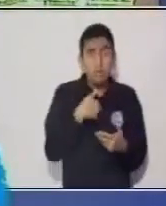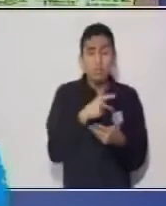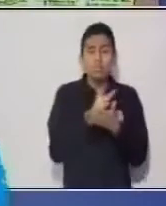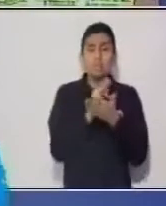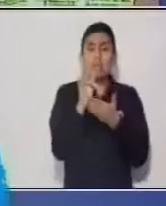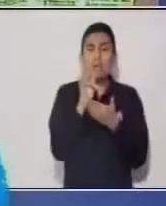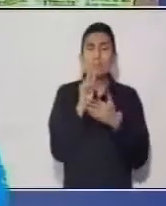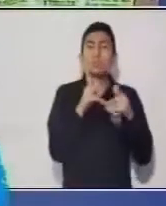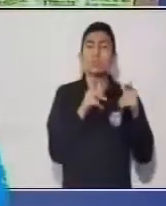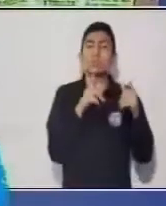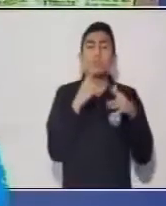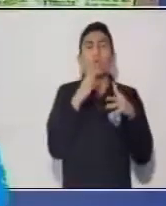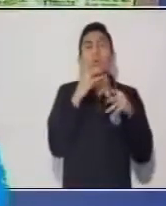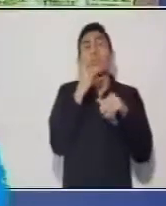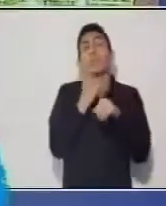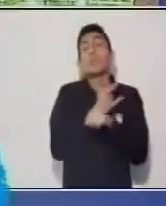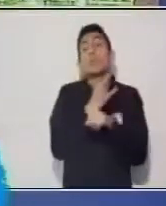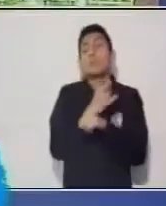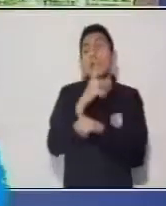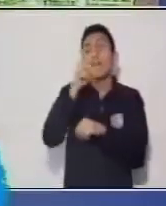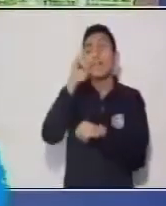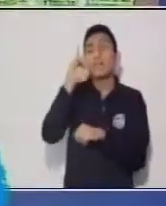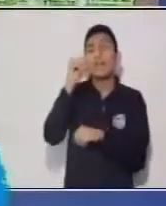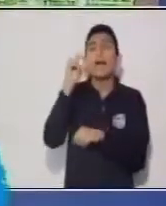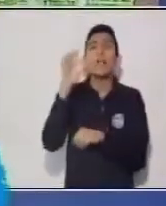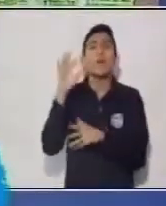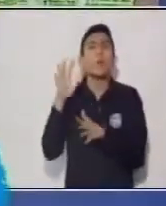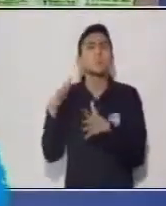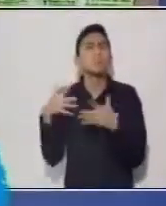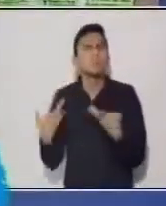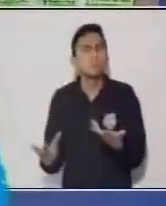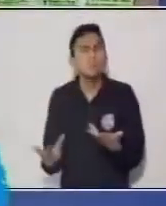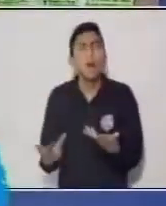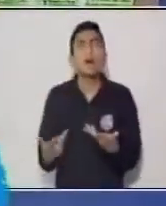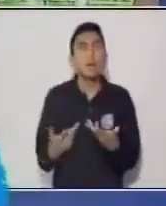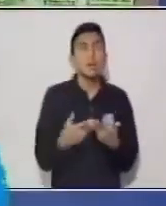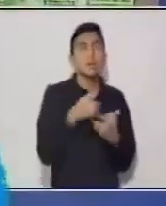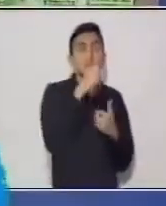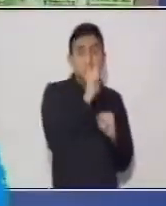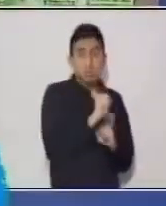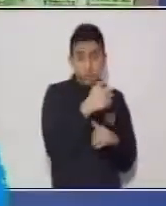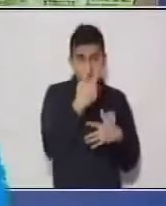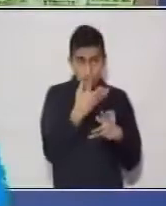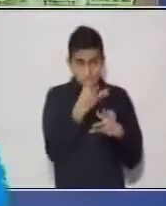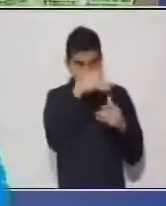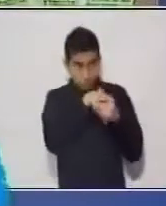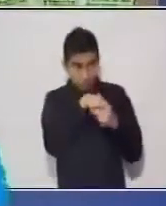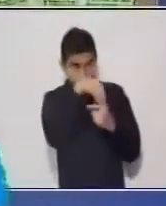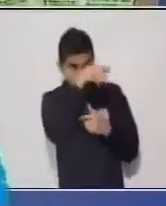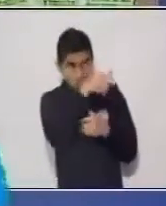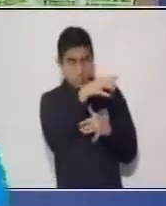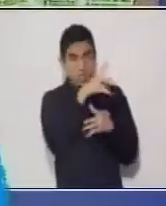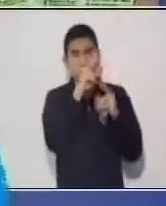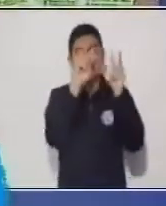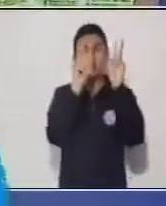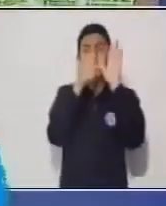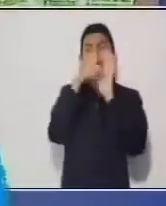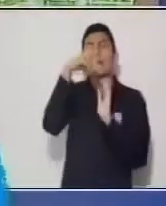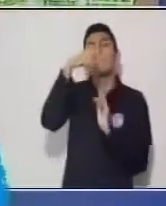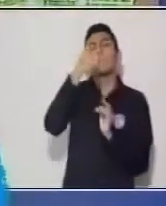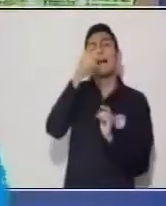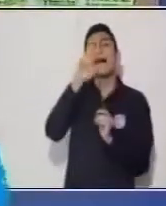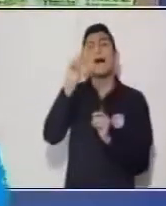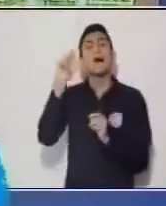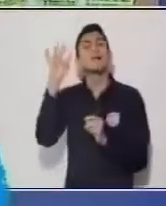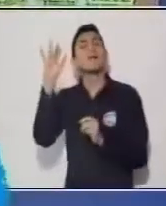manejan el diálogo de tal forma que se añade o va dentro del párrafo y a